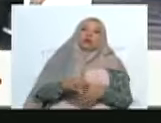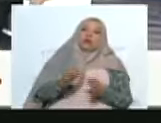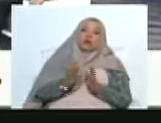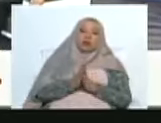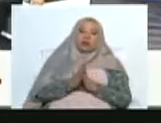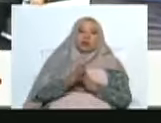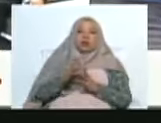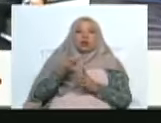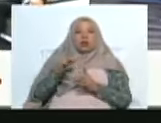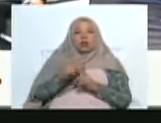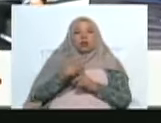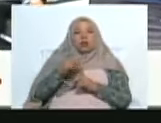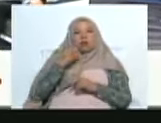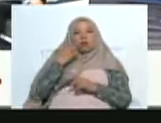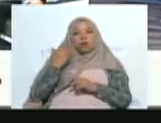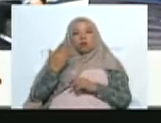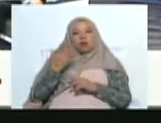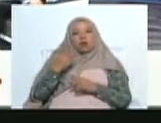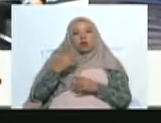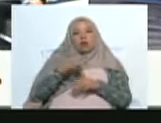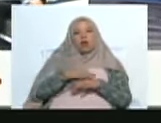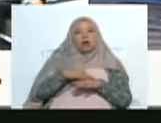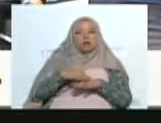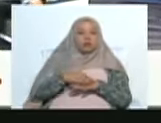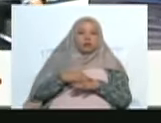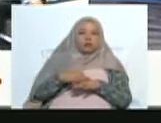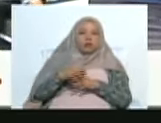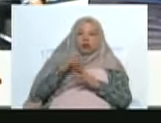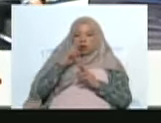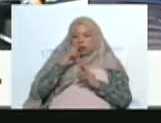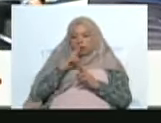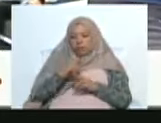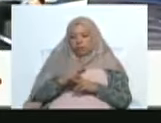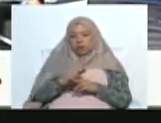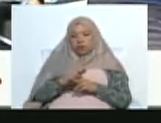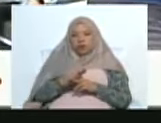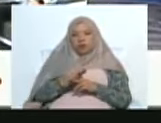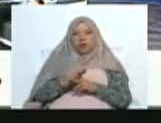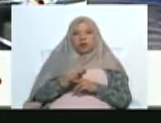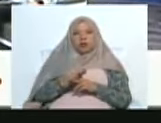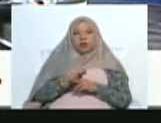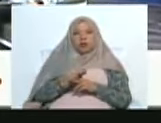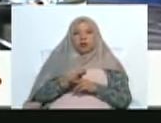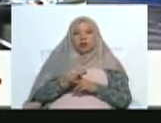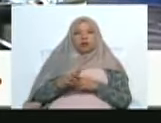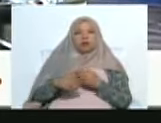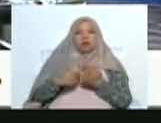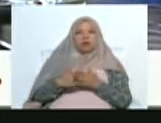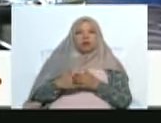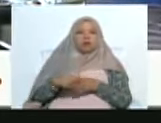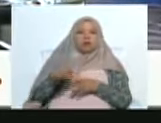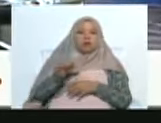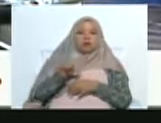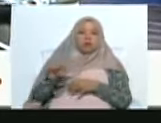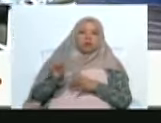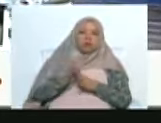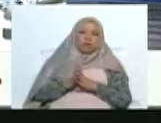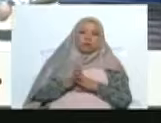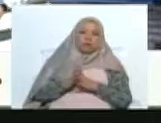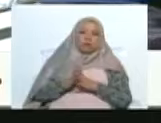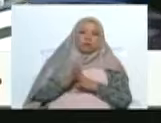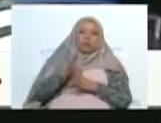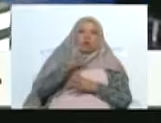las palabras del ministro con todo respeto y le digo a él también lo que dice Marco, que la